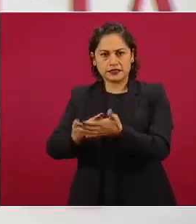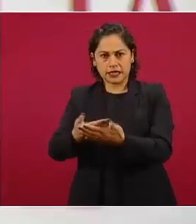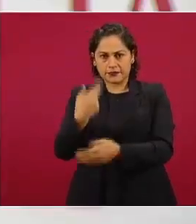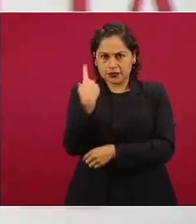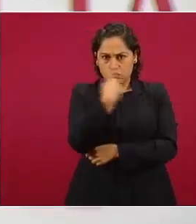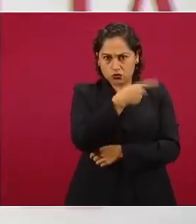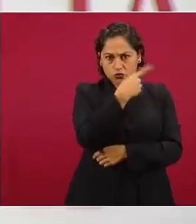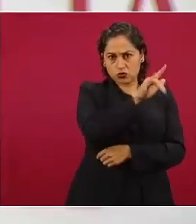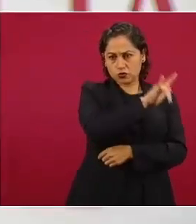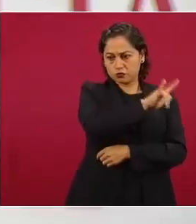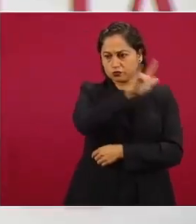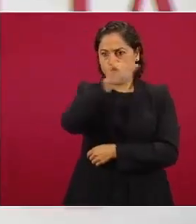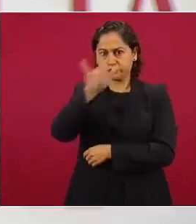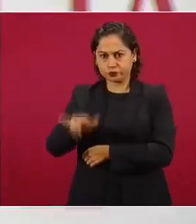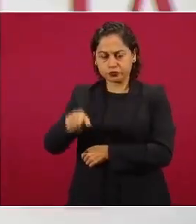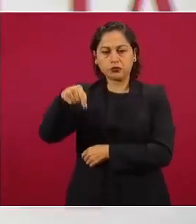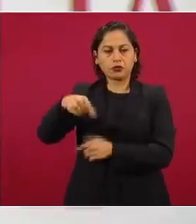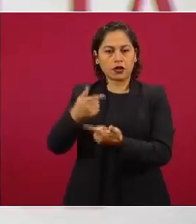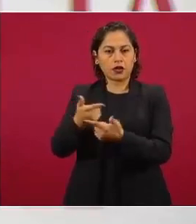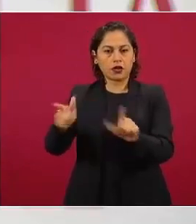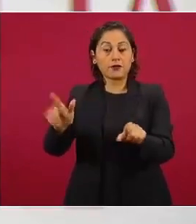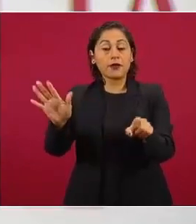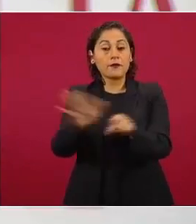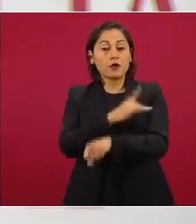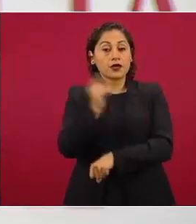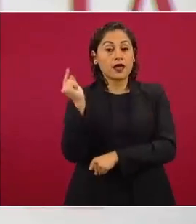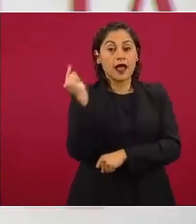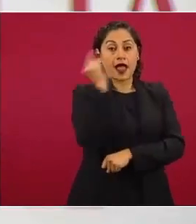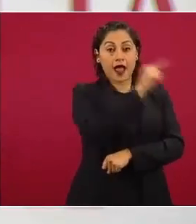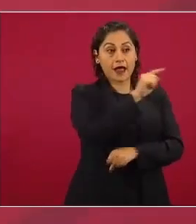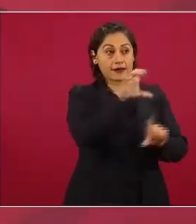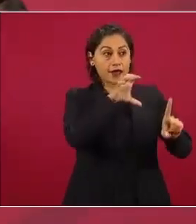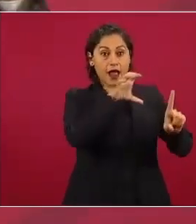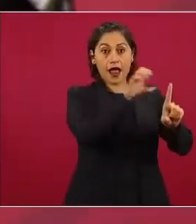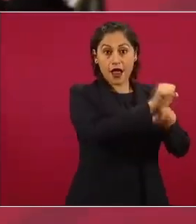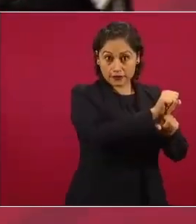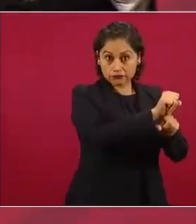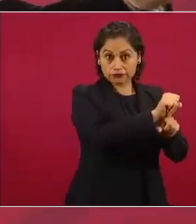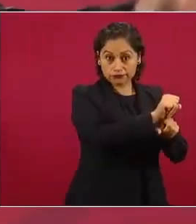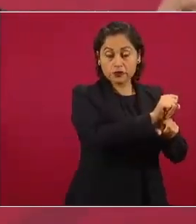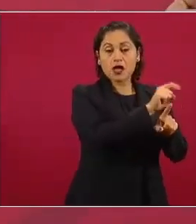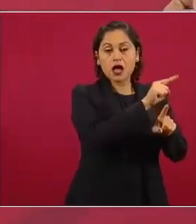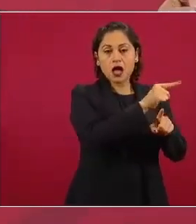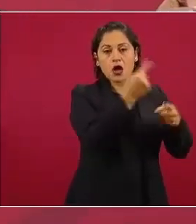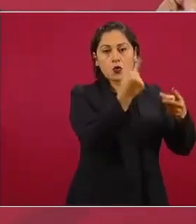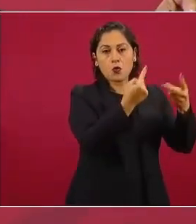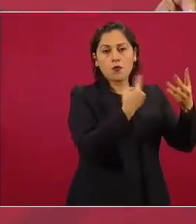desestiman los cargos que se presentaron y que se ha trasladado a México